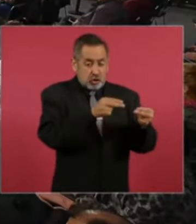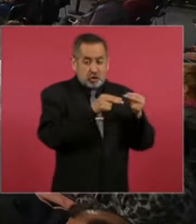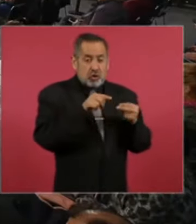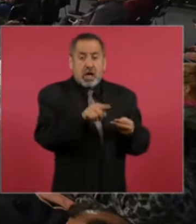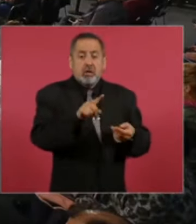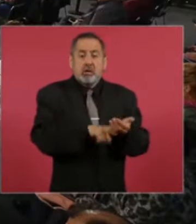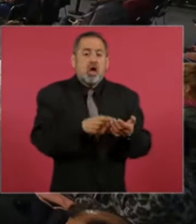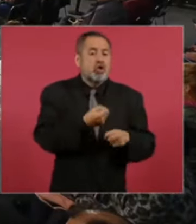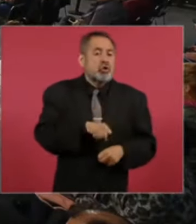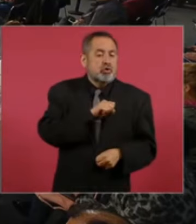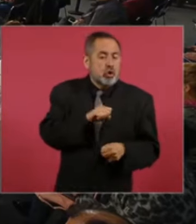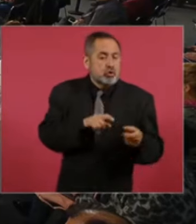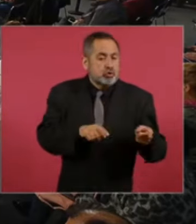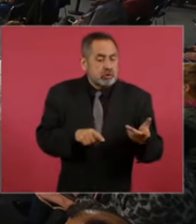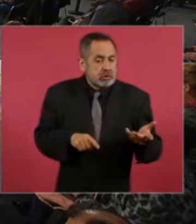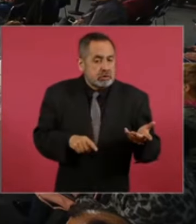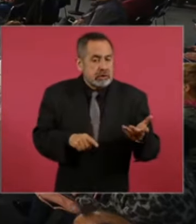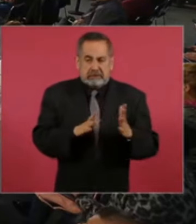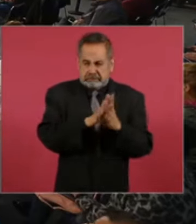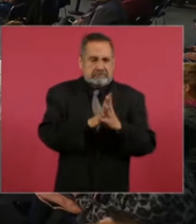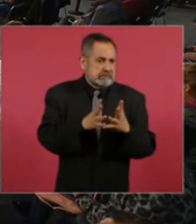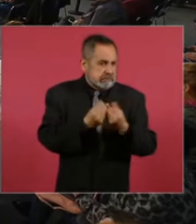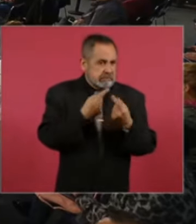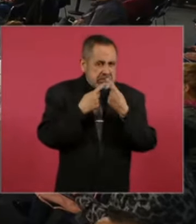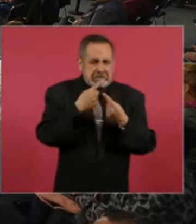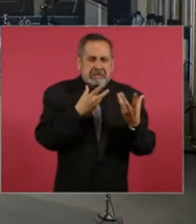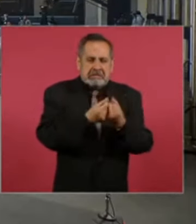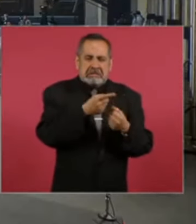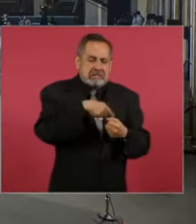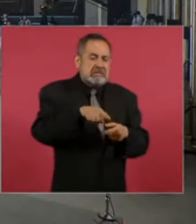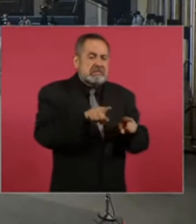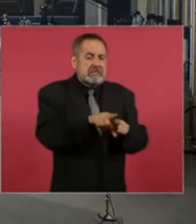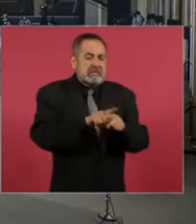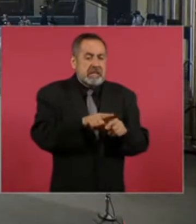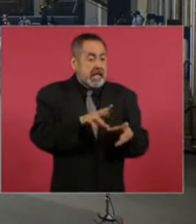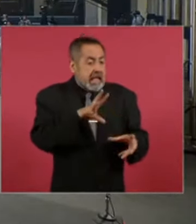y participaban en Iberdrola